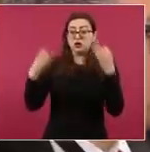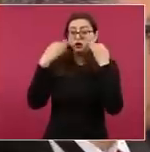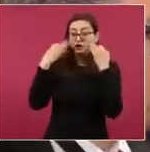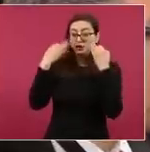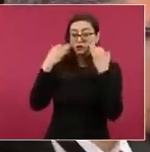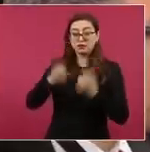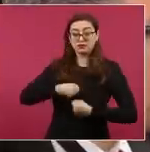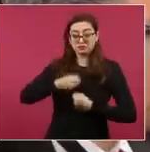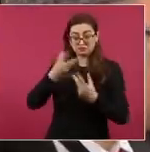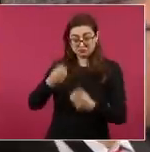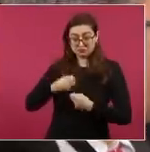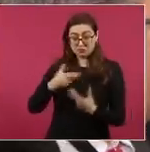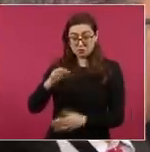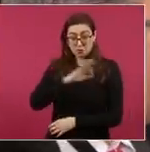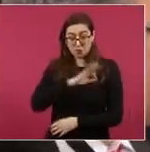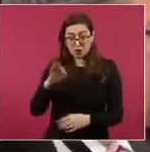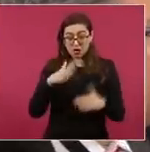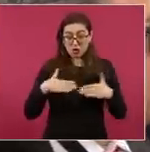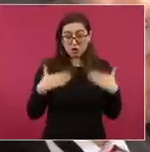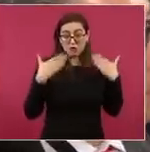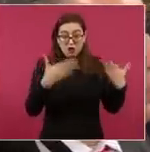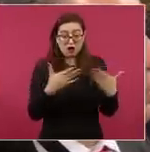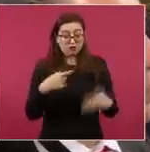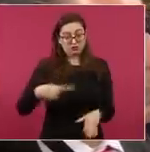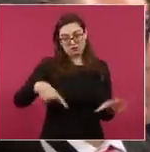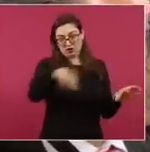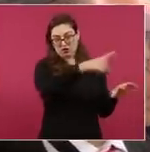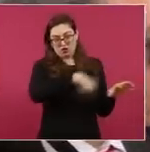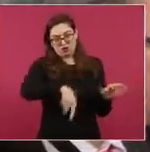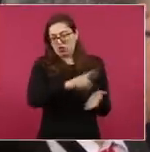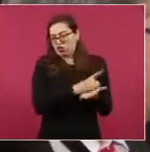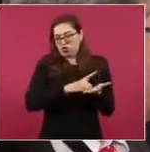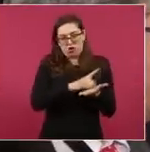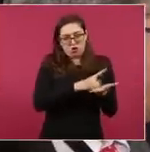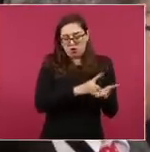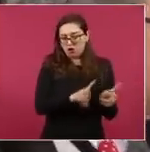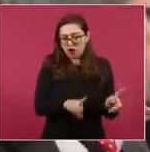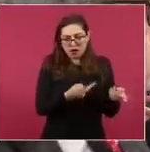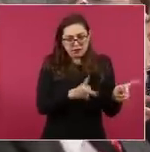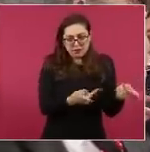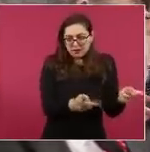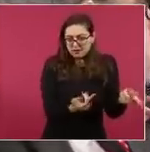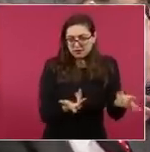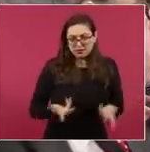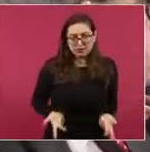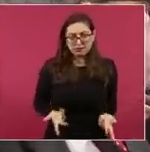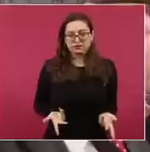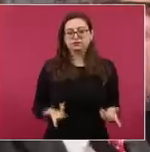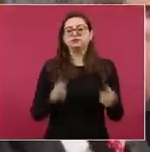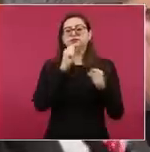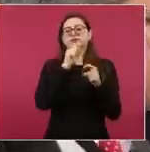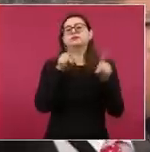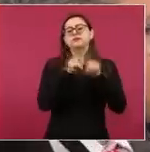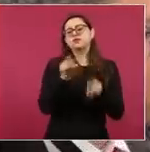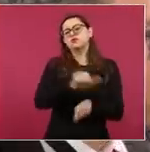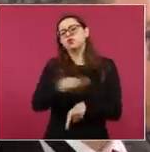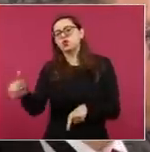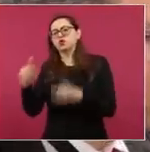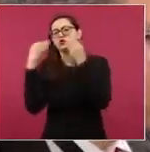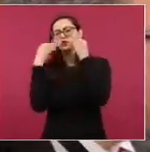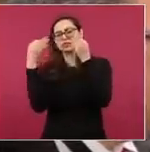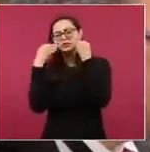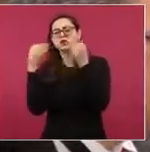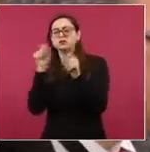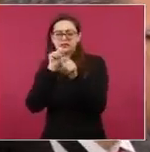narcotraficantes? Y bueno, también hay otros testigos que no propiamente han sido estos testigos protegidos o cooperantes, pero ¿cómo ha visto